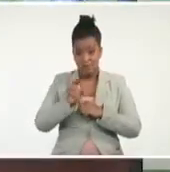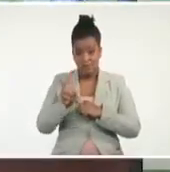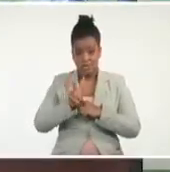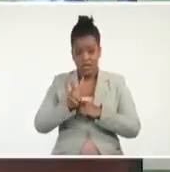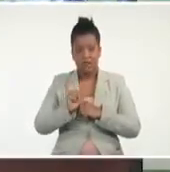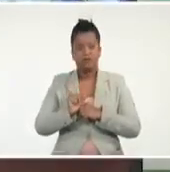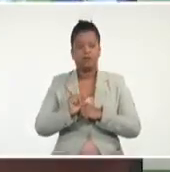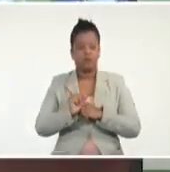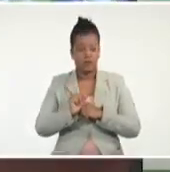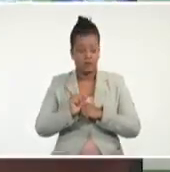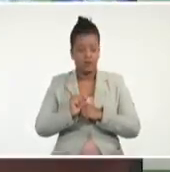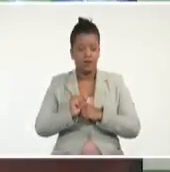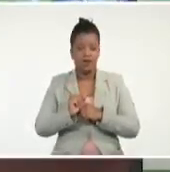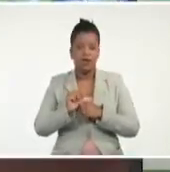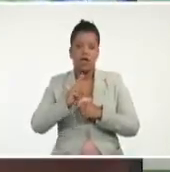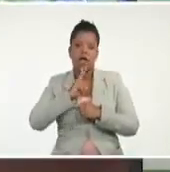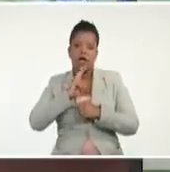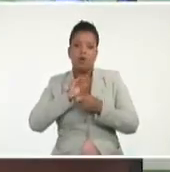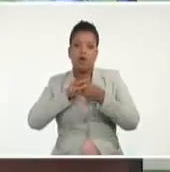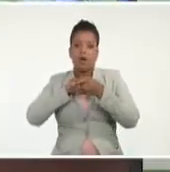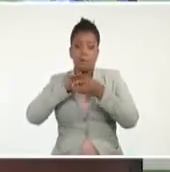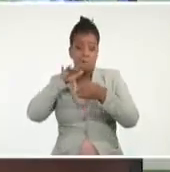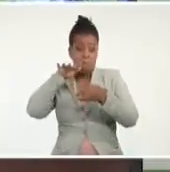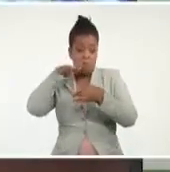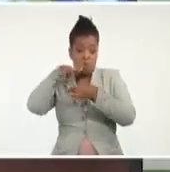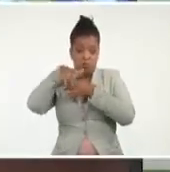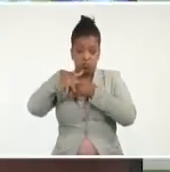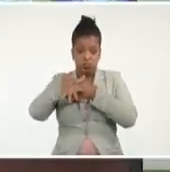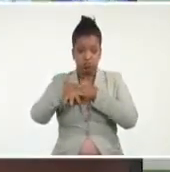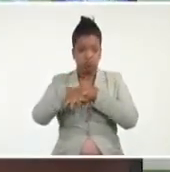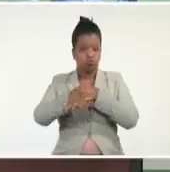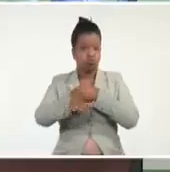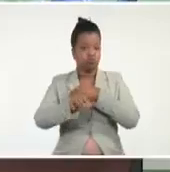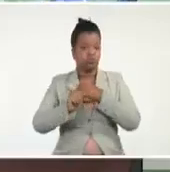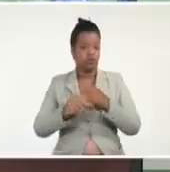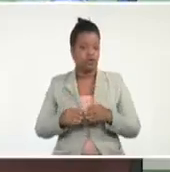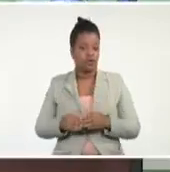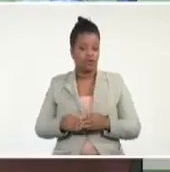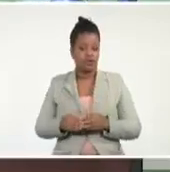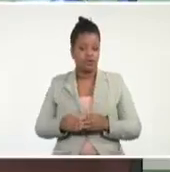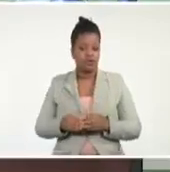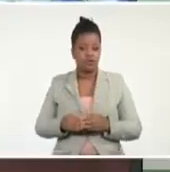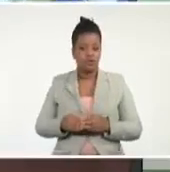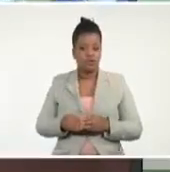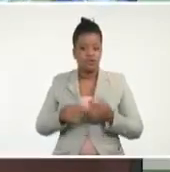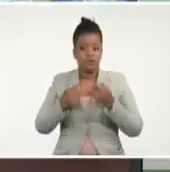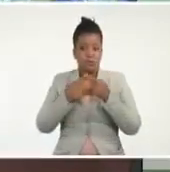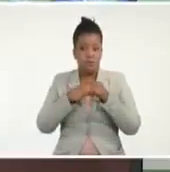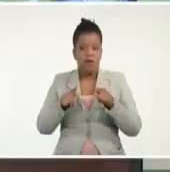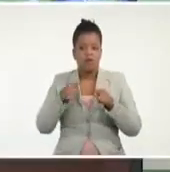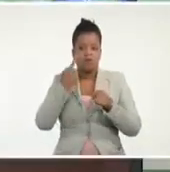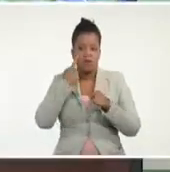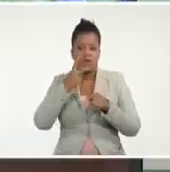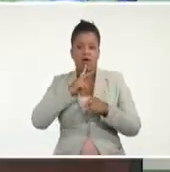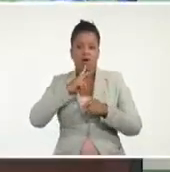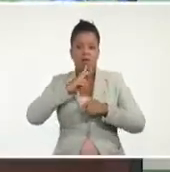ligera el agua brincaba el malecón pero todo eso se unió y hubo grandes inundaciones